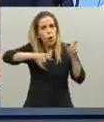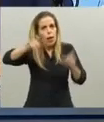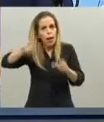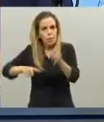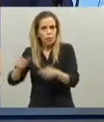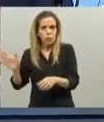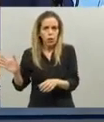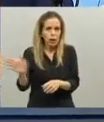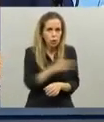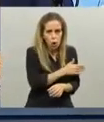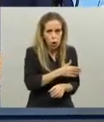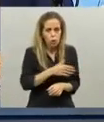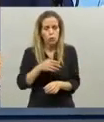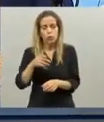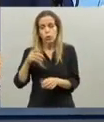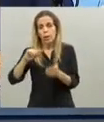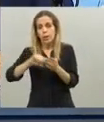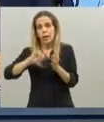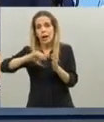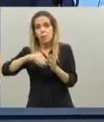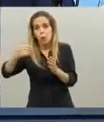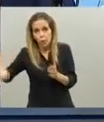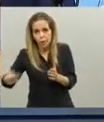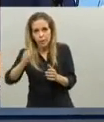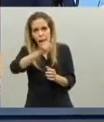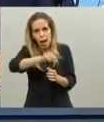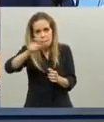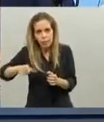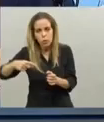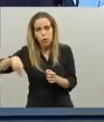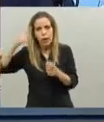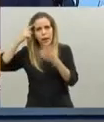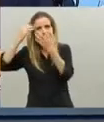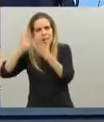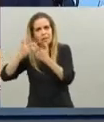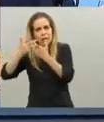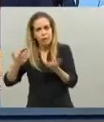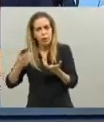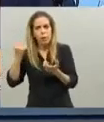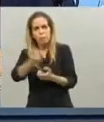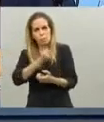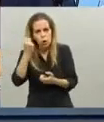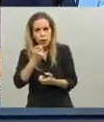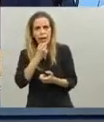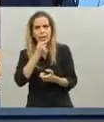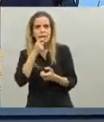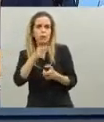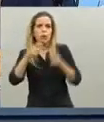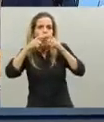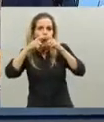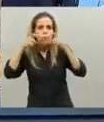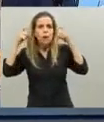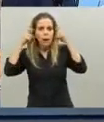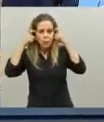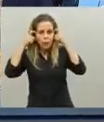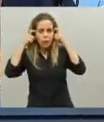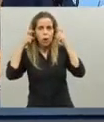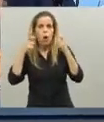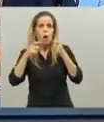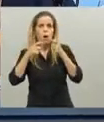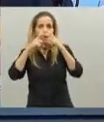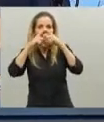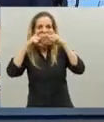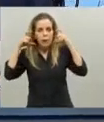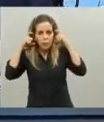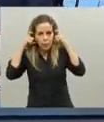y cada uno de los y las bonaerenses eso que pasa con el barbijo con el uso de tapabocas y nariz